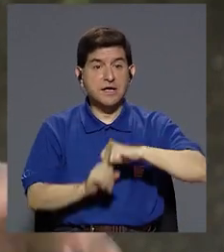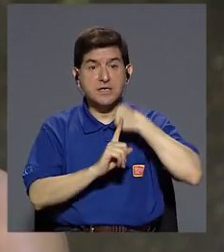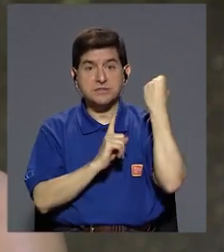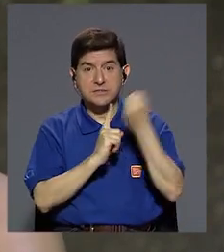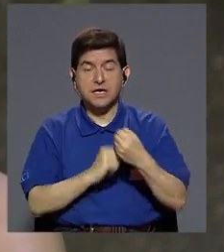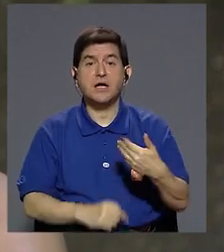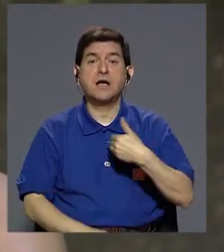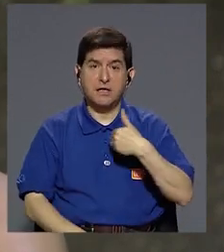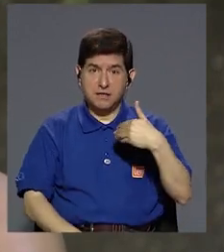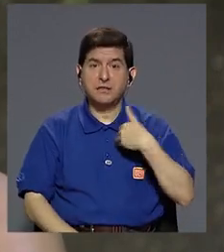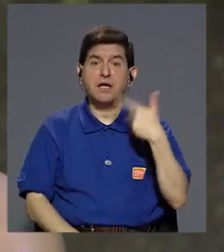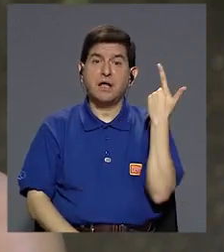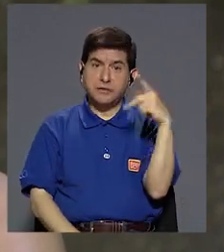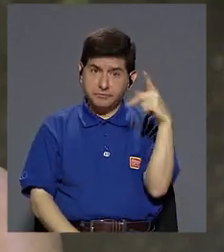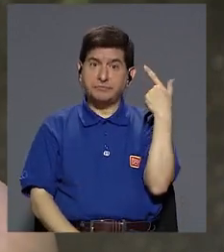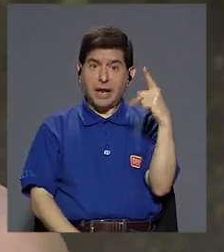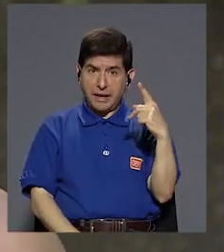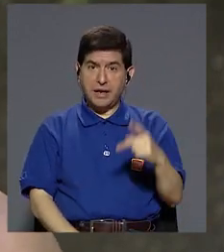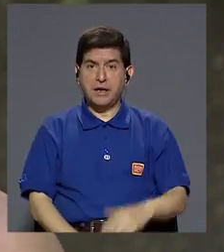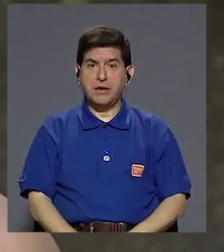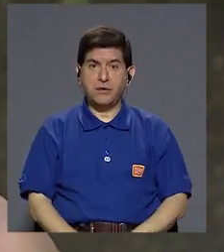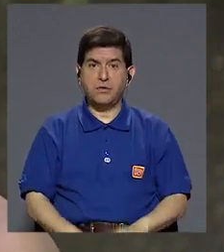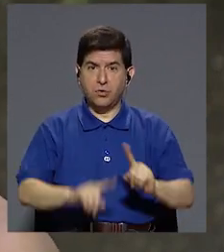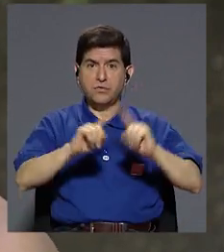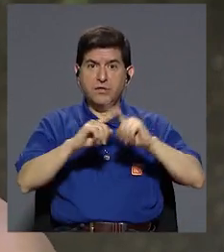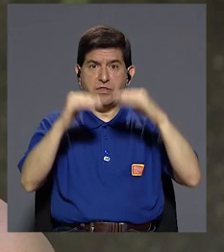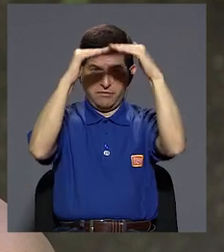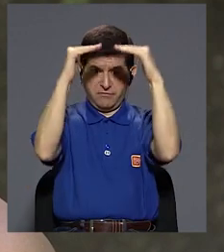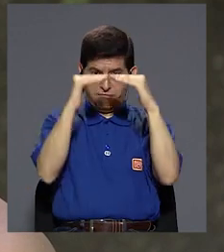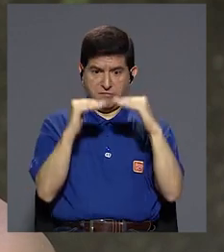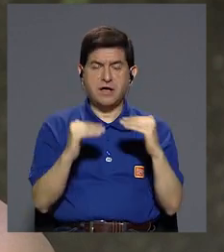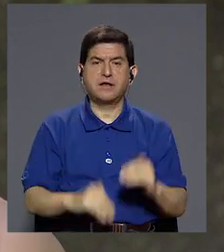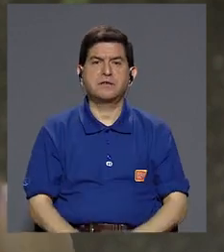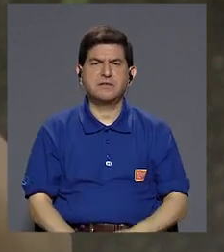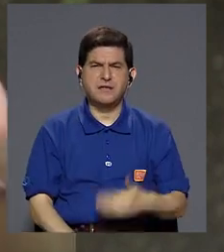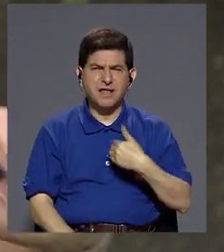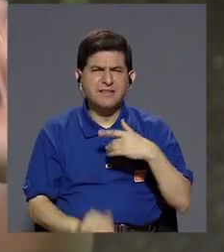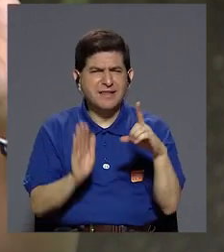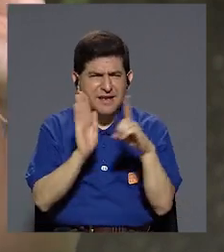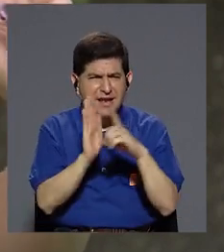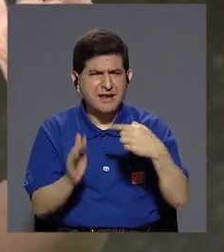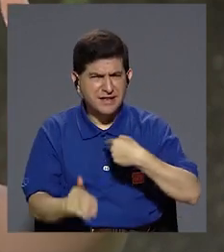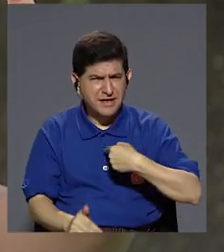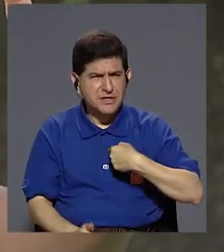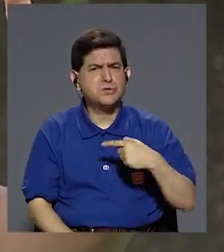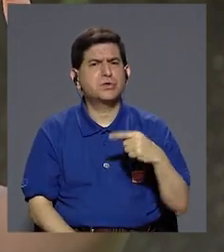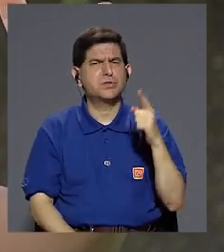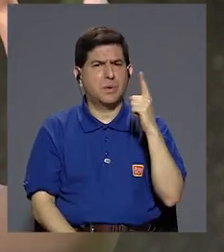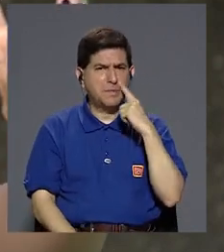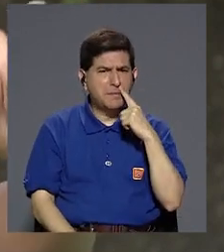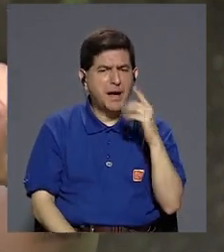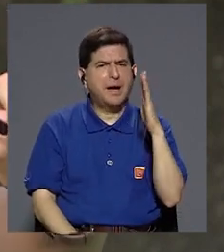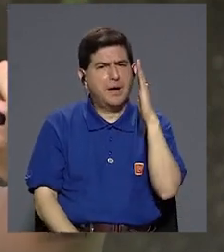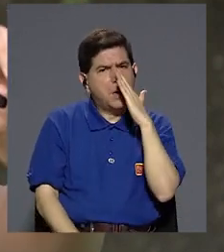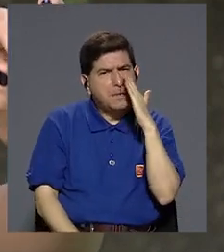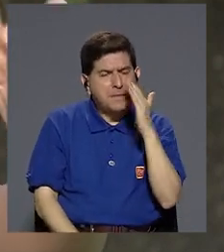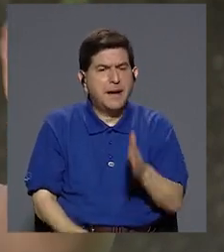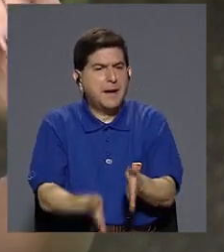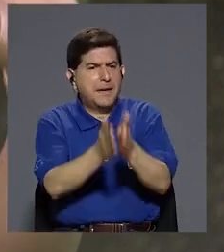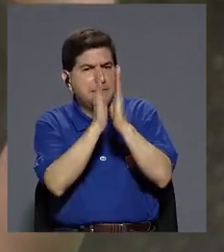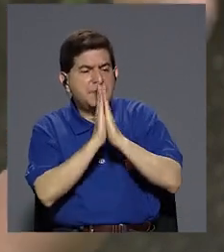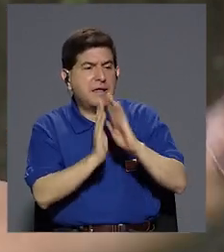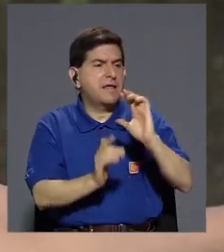esto tiene sus riesgos y sus niveles de riesgo. ¿Tengo el derecho como padre o madre